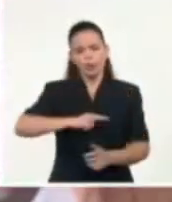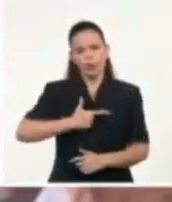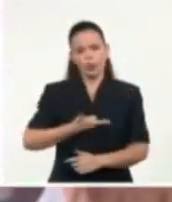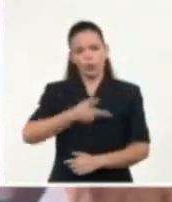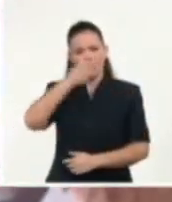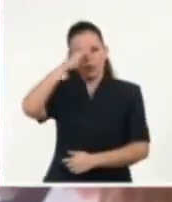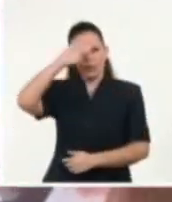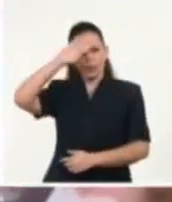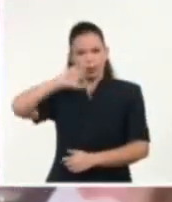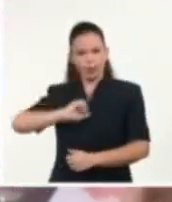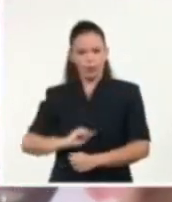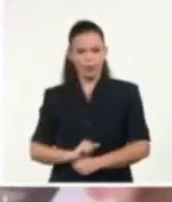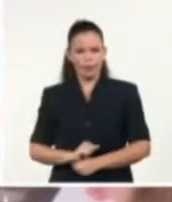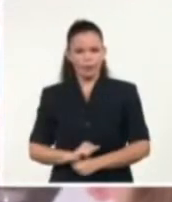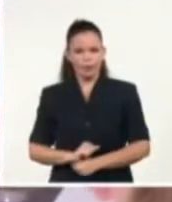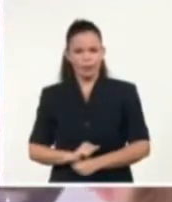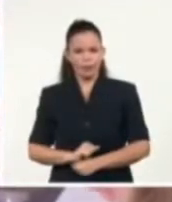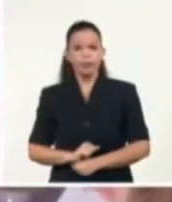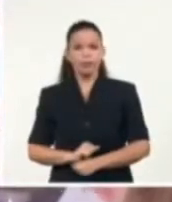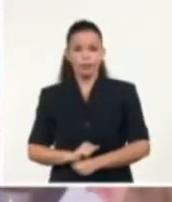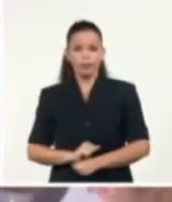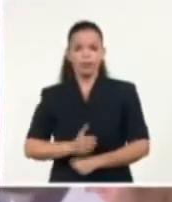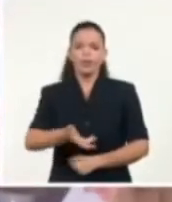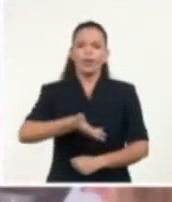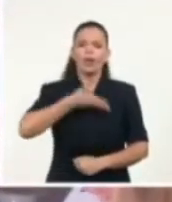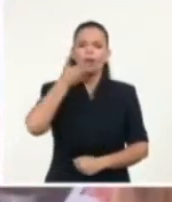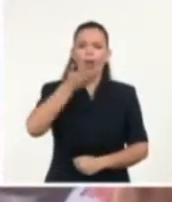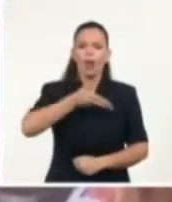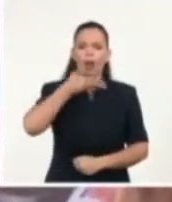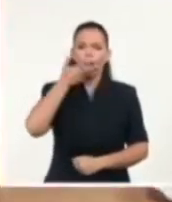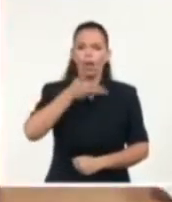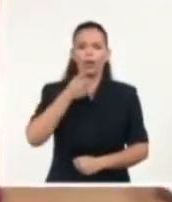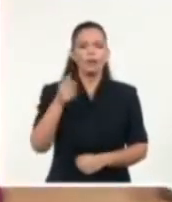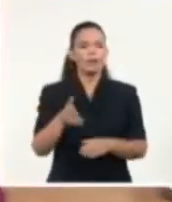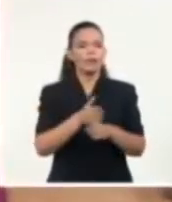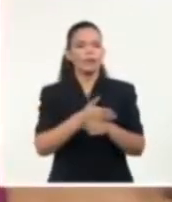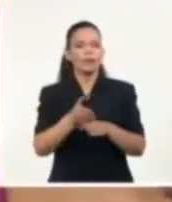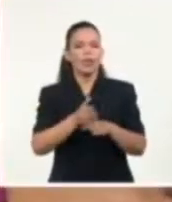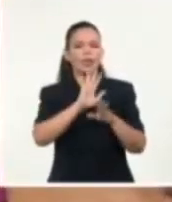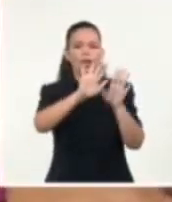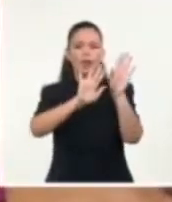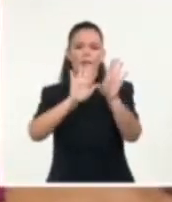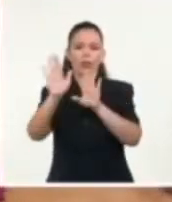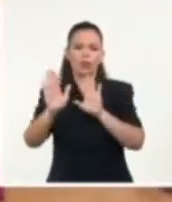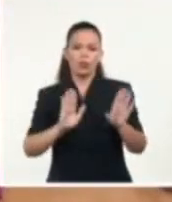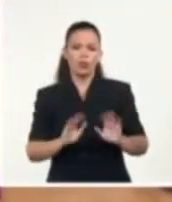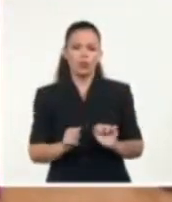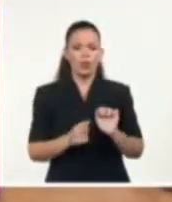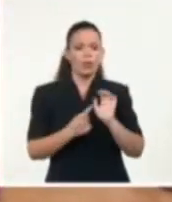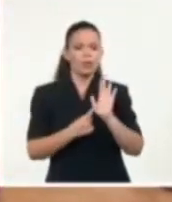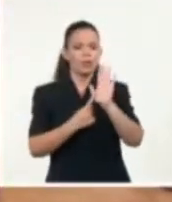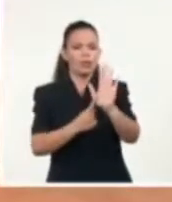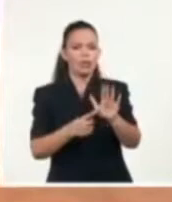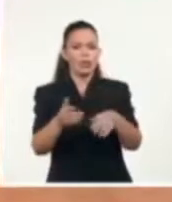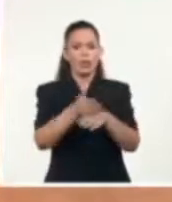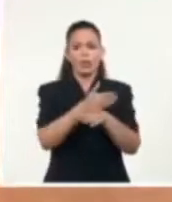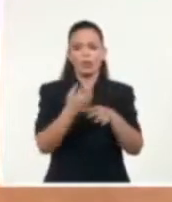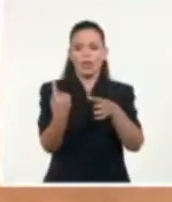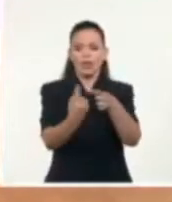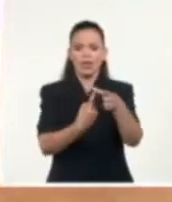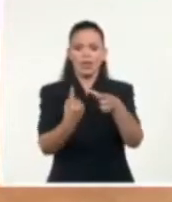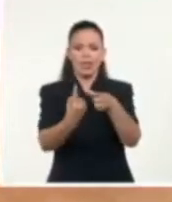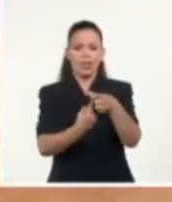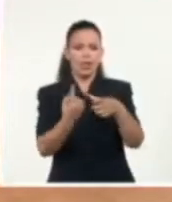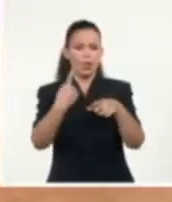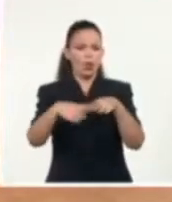revolución. Iniciando con palabras a los intelectuales se desarrollarán exposiciones, presentaciones de discografía y fonogramas. Un